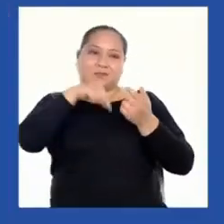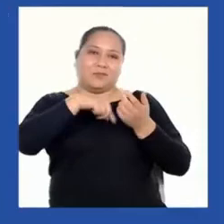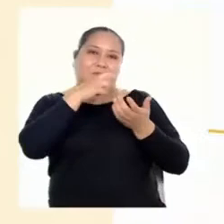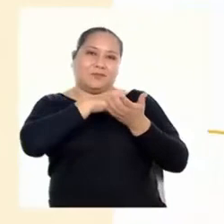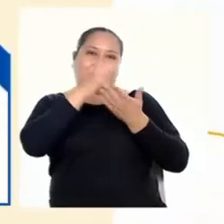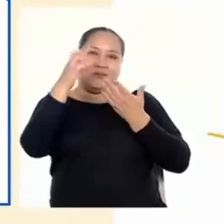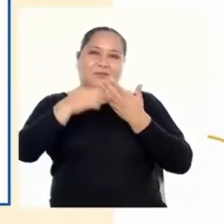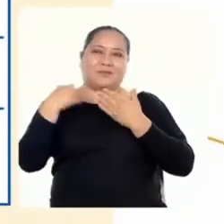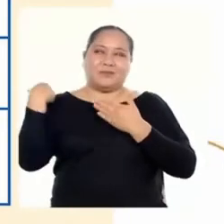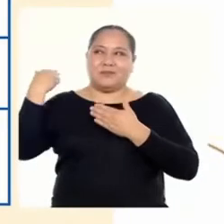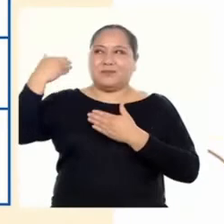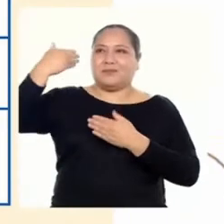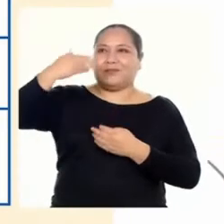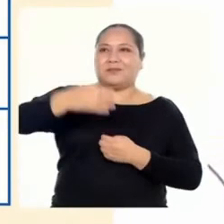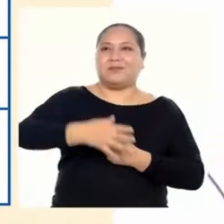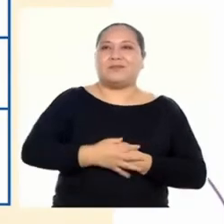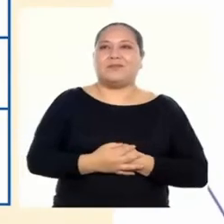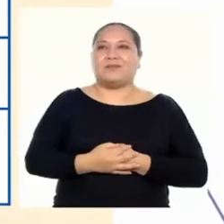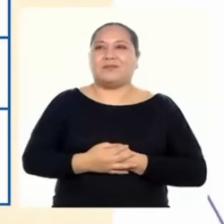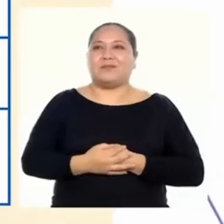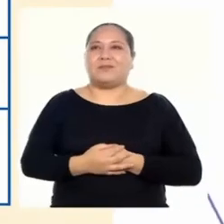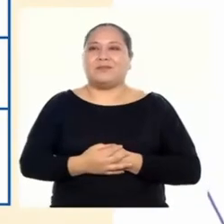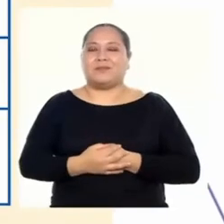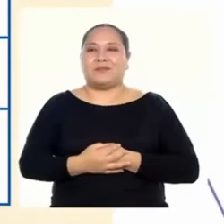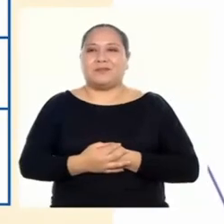programas.